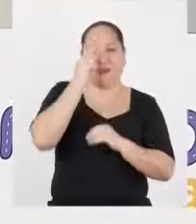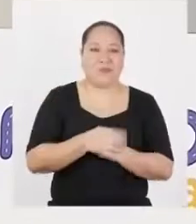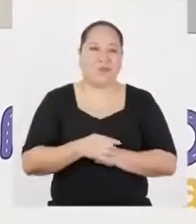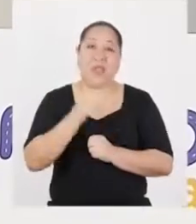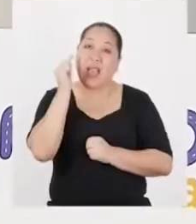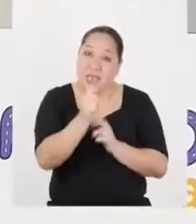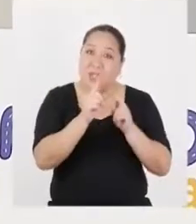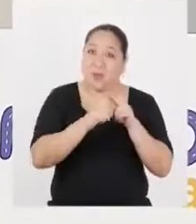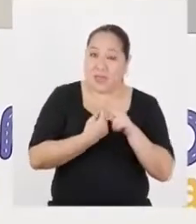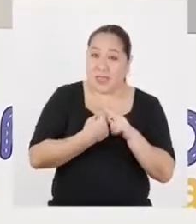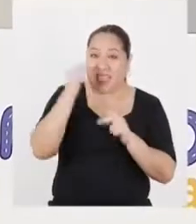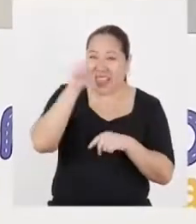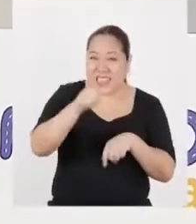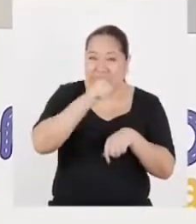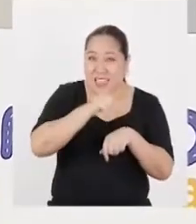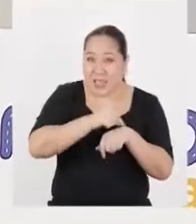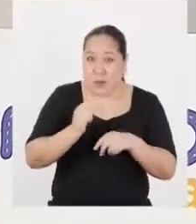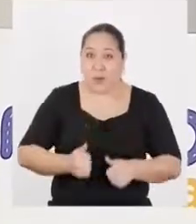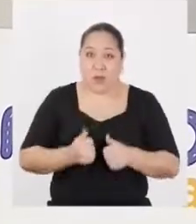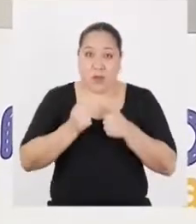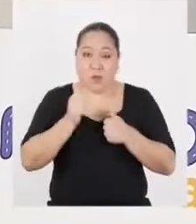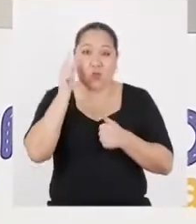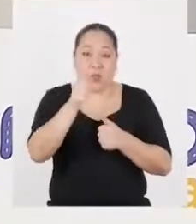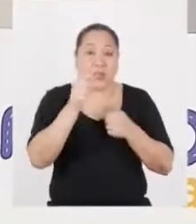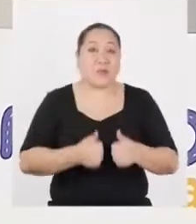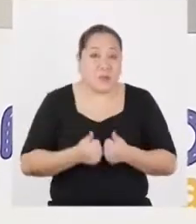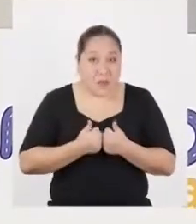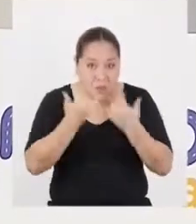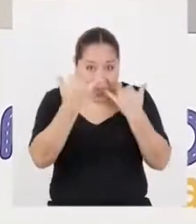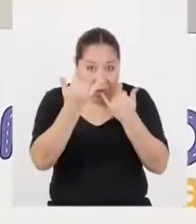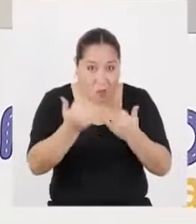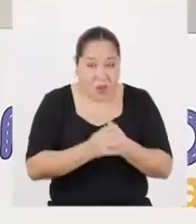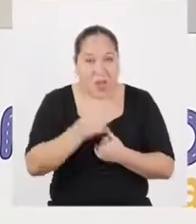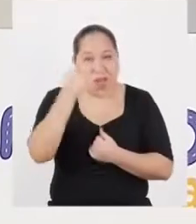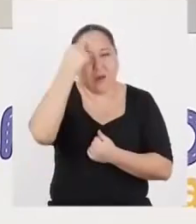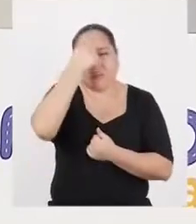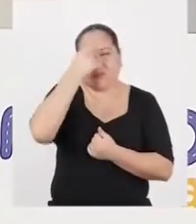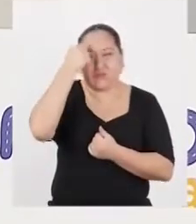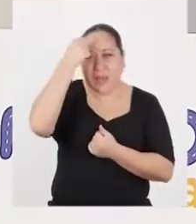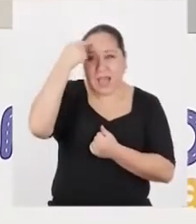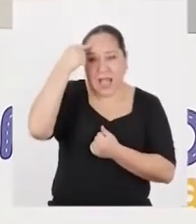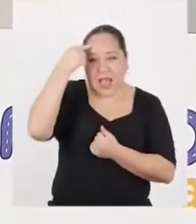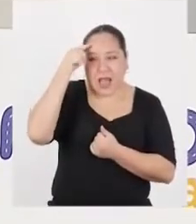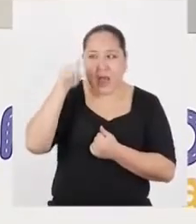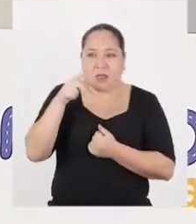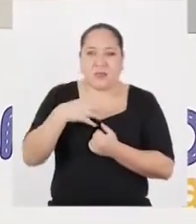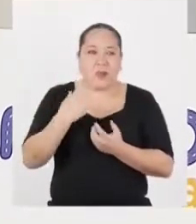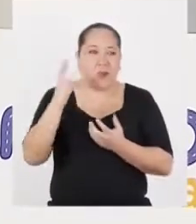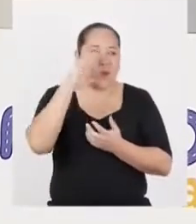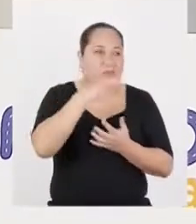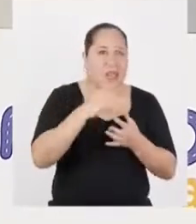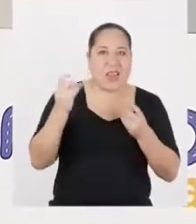Y de ahí viene que durante esta etapa de la vida, la etapa en que están viviendo ustedes ahora, hay una tendencia a buscar